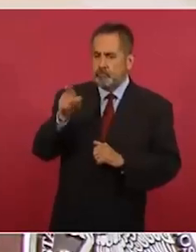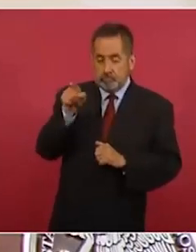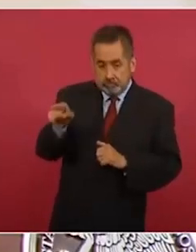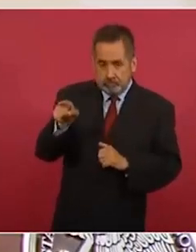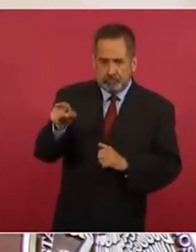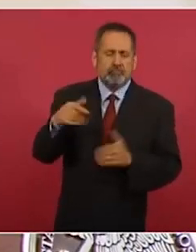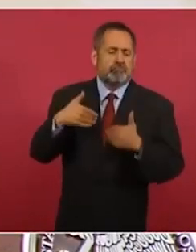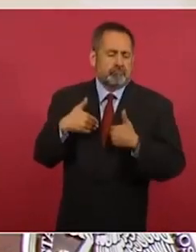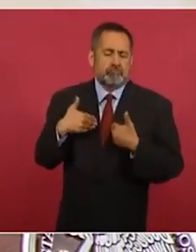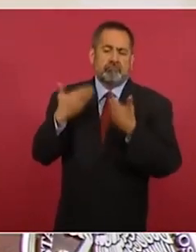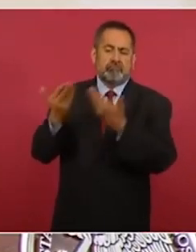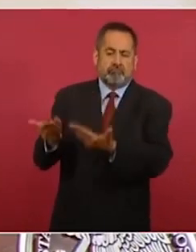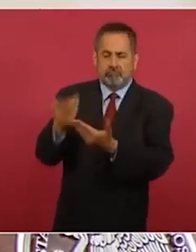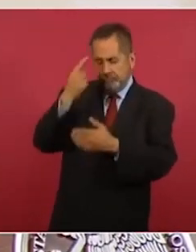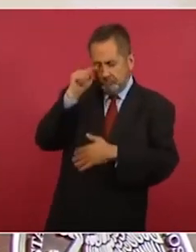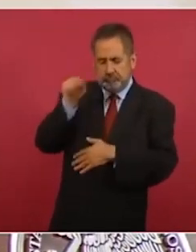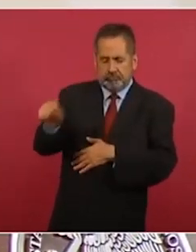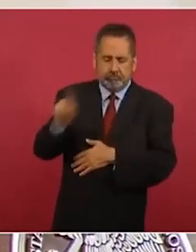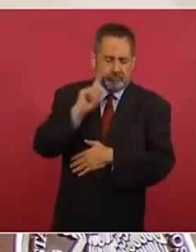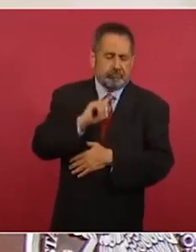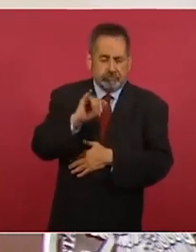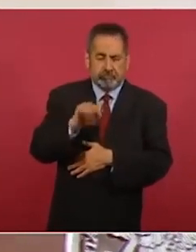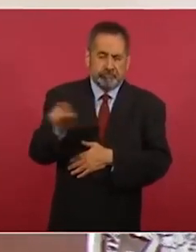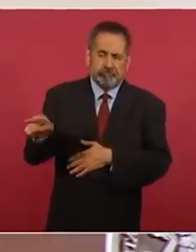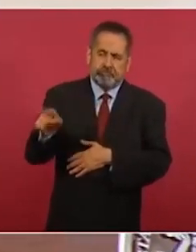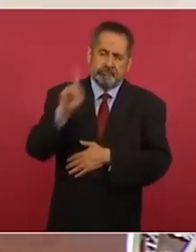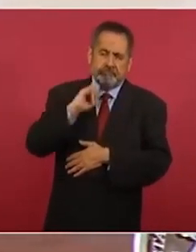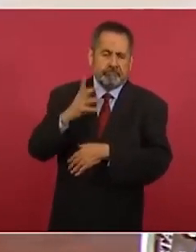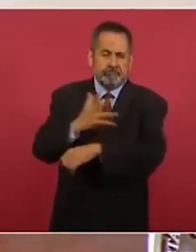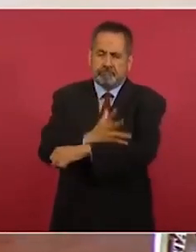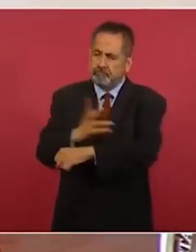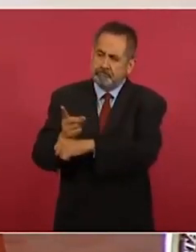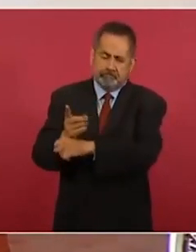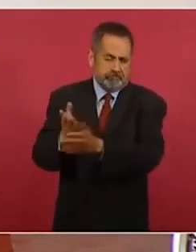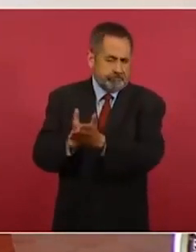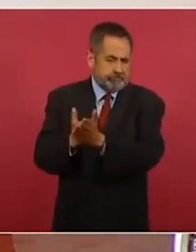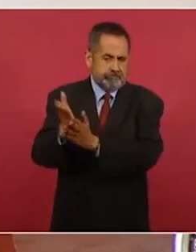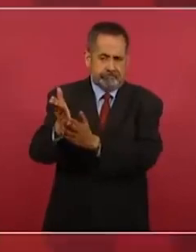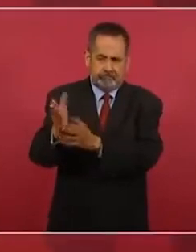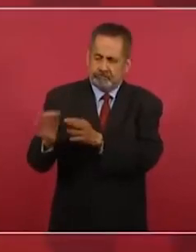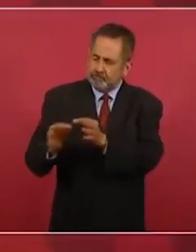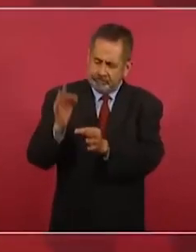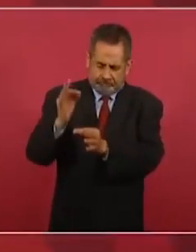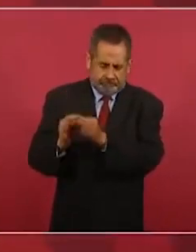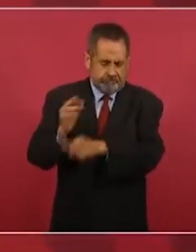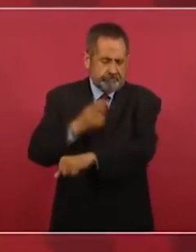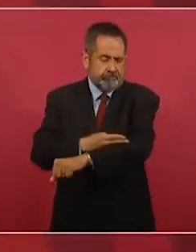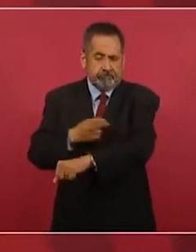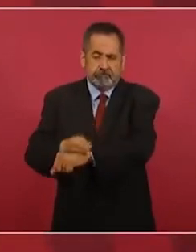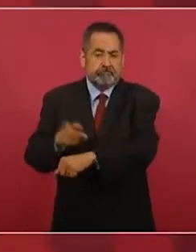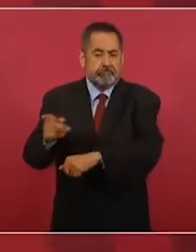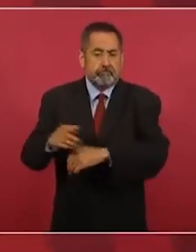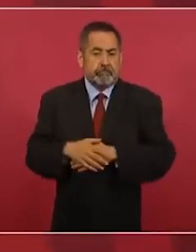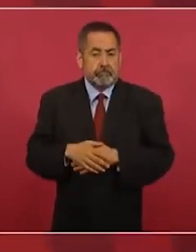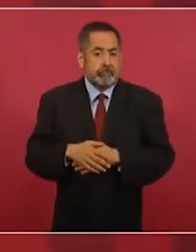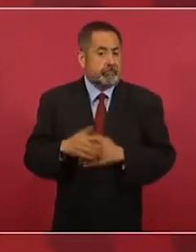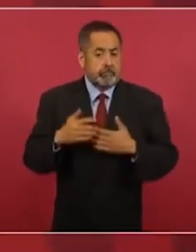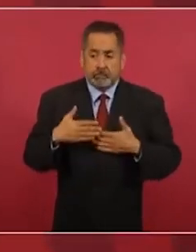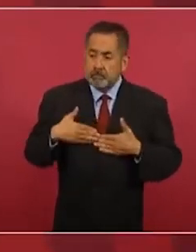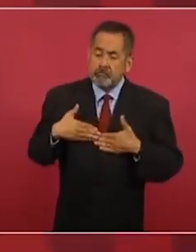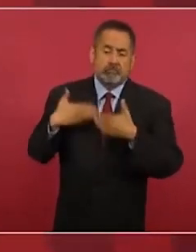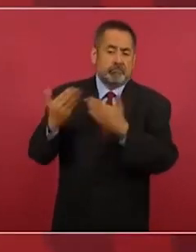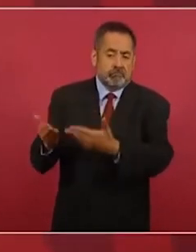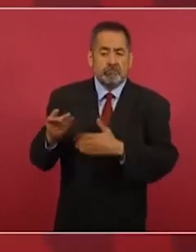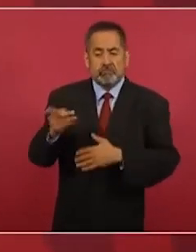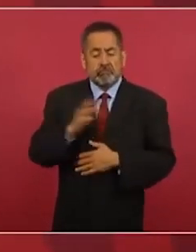confianza, que es una mujer recta, honesta, como le tengo confianza para